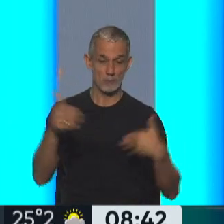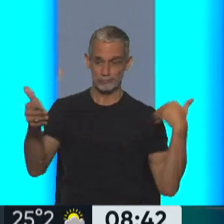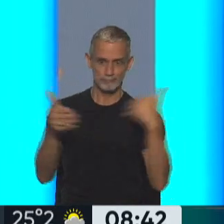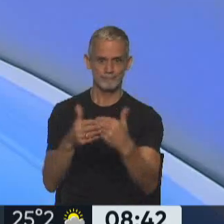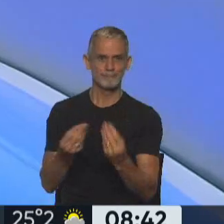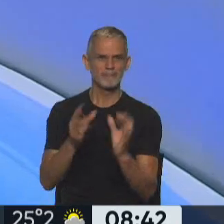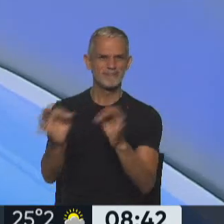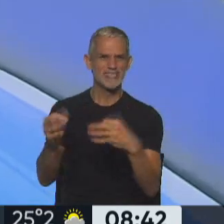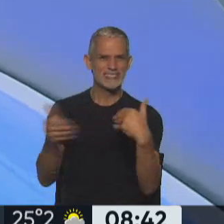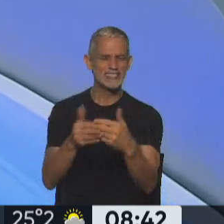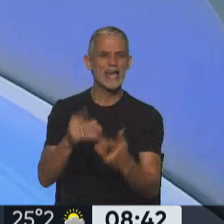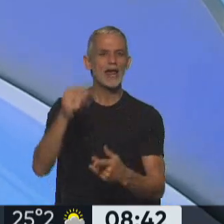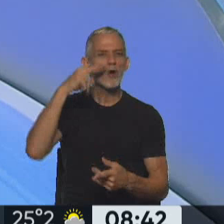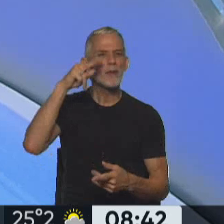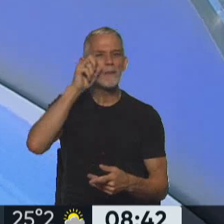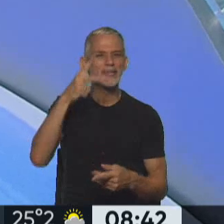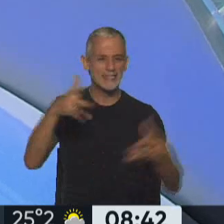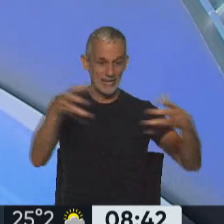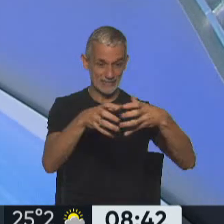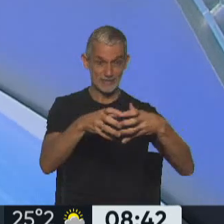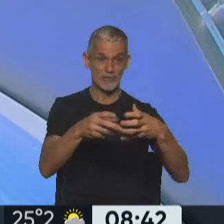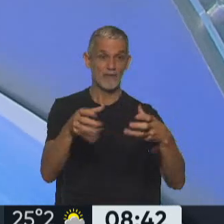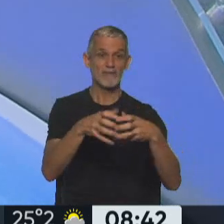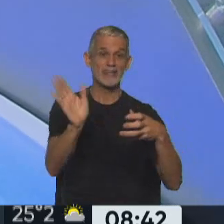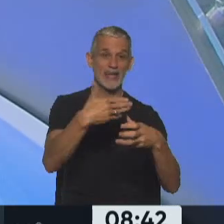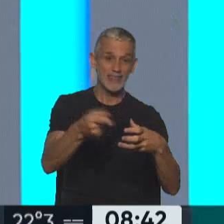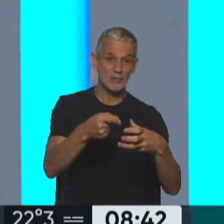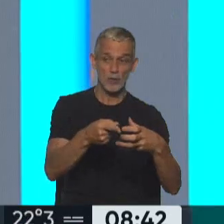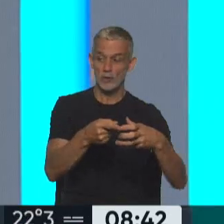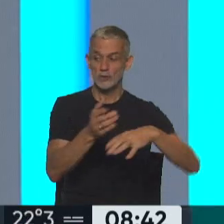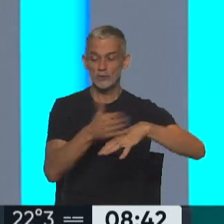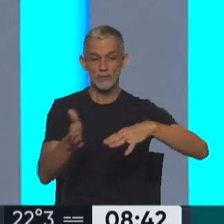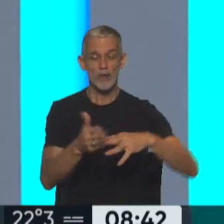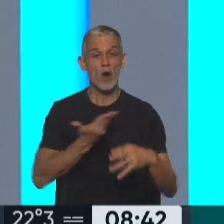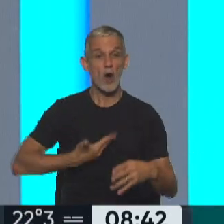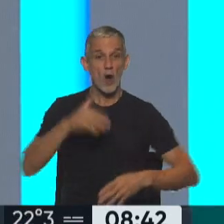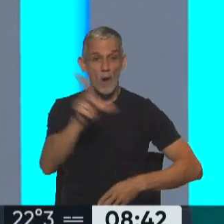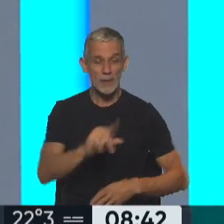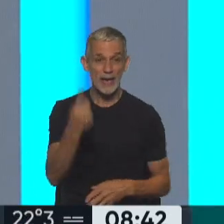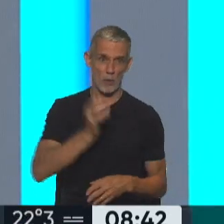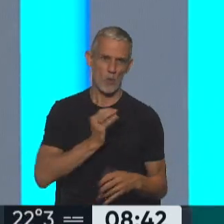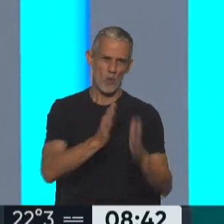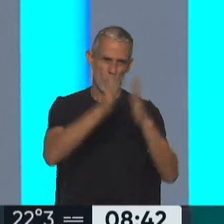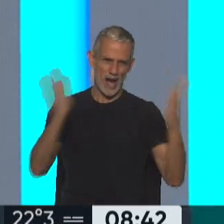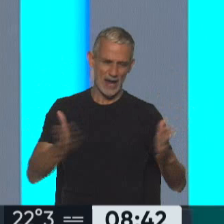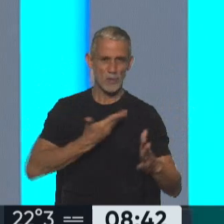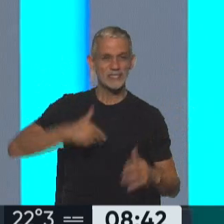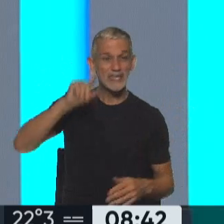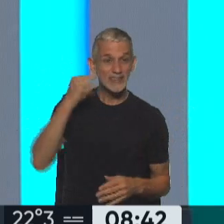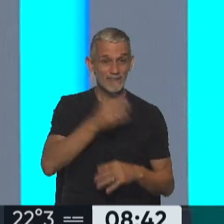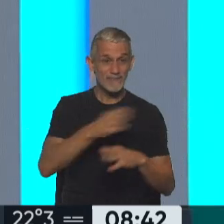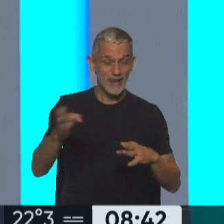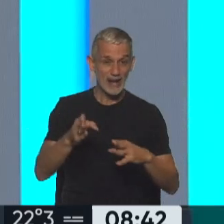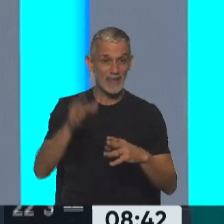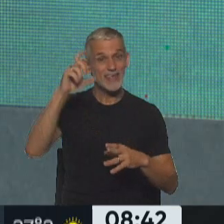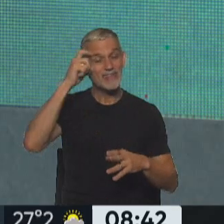2023, en una coalición que es al mismo tiempo, y de manera simultánea, coalición de gobierno, un año de gestión del presidente Alberto Fernández hasta